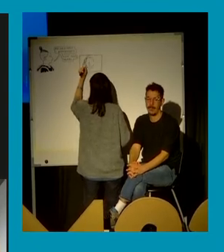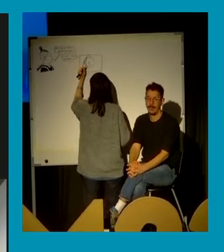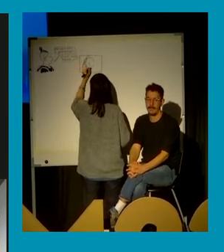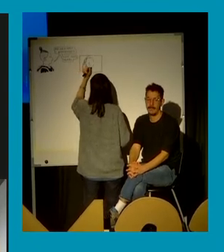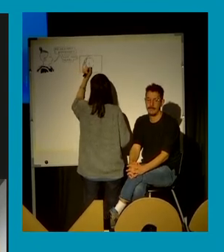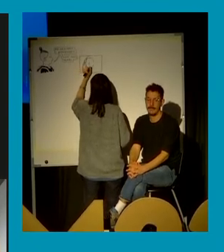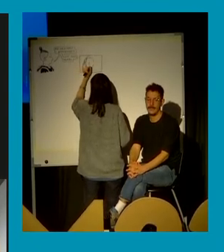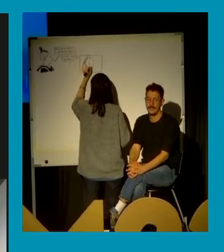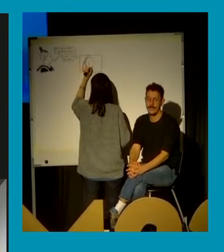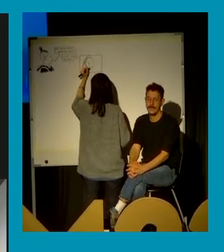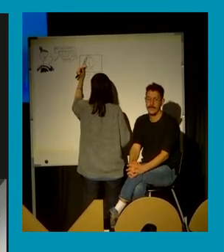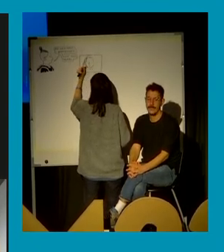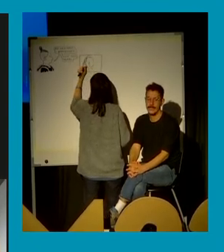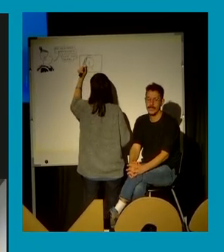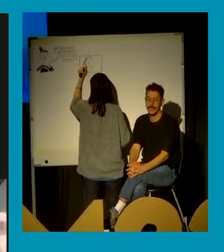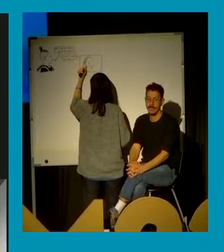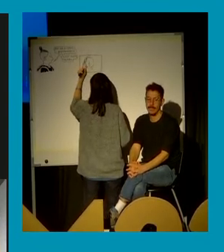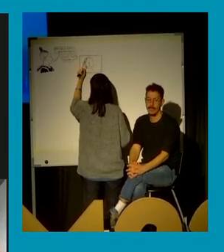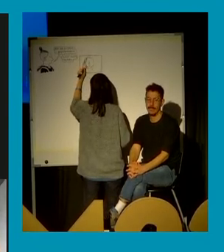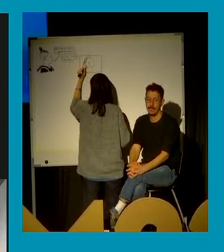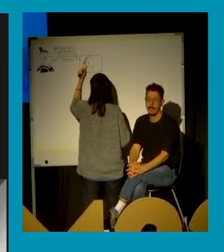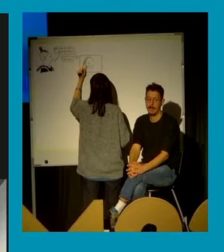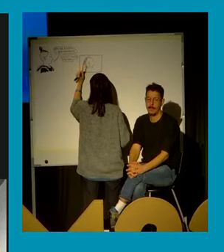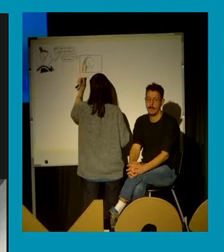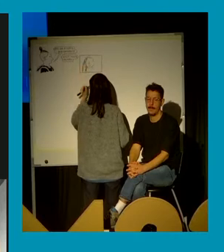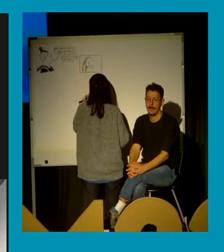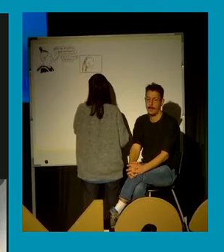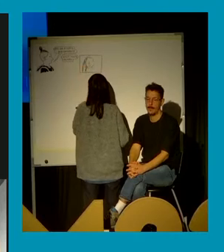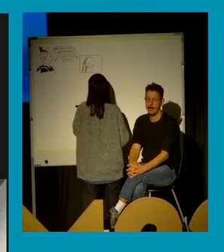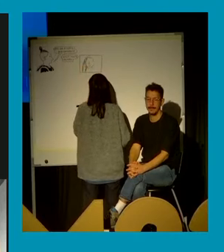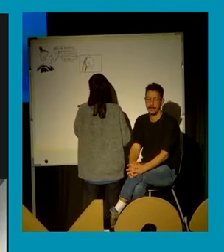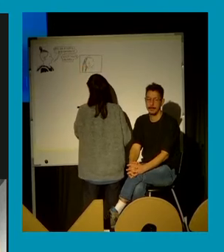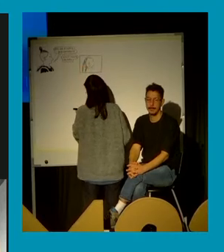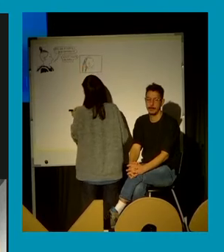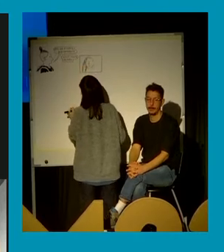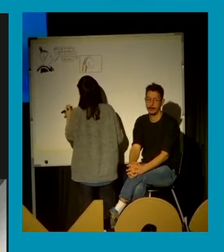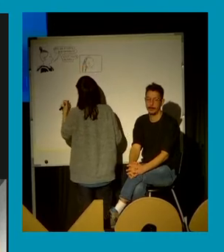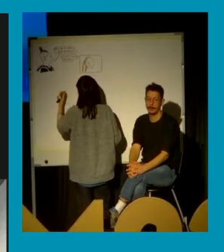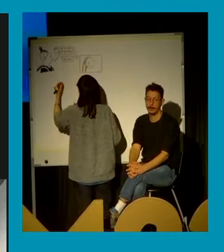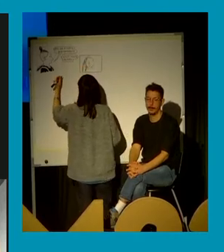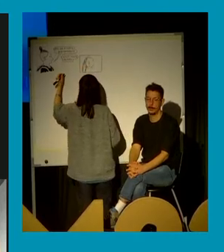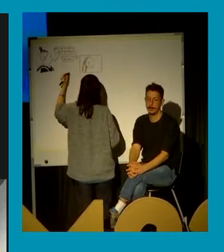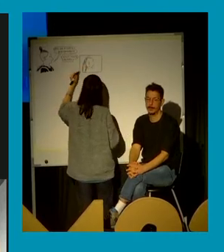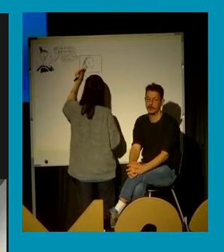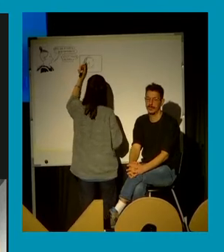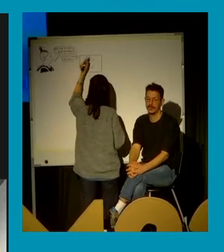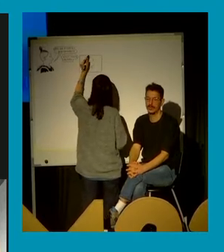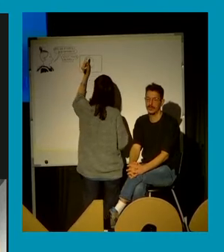Yo os estoy escuchando, pero veo que vosotros a mí no. Jo us sento, però sembla que vosaltres a mí no em sentiu.